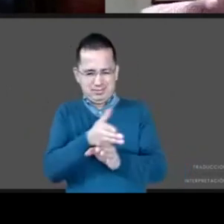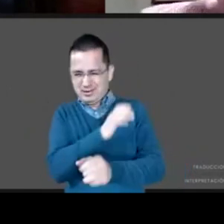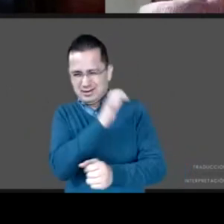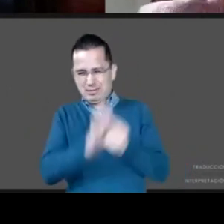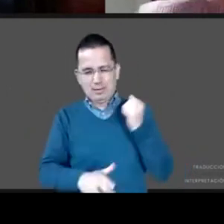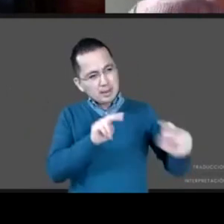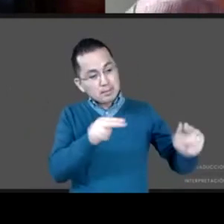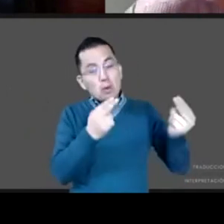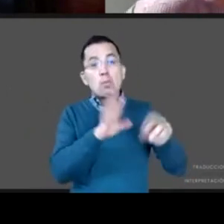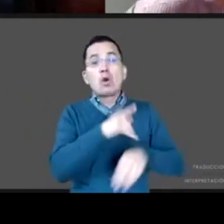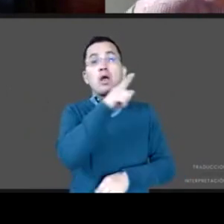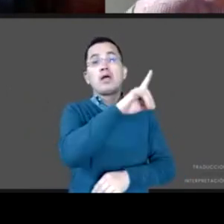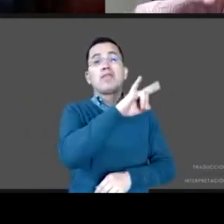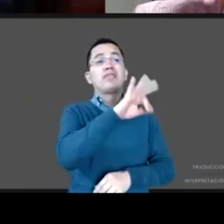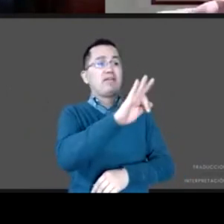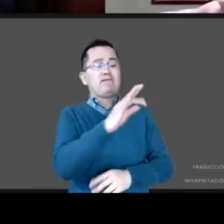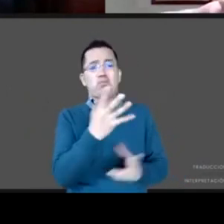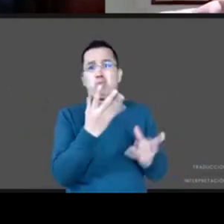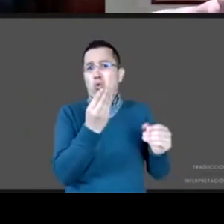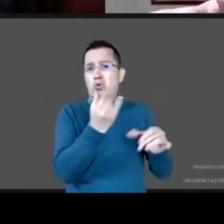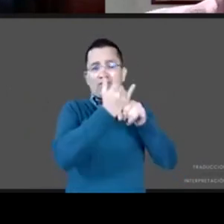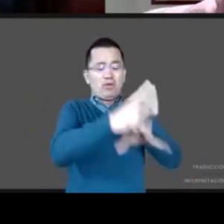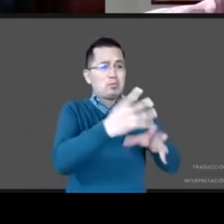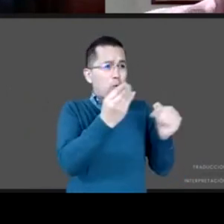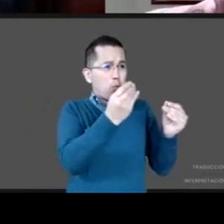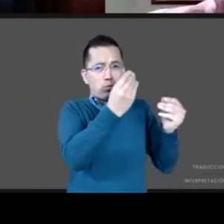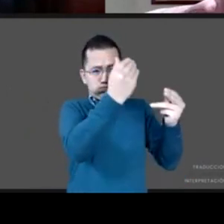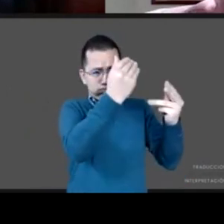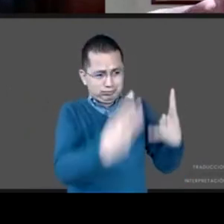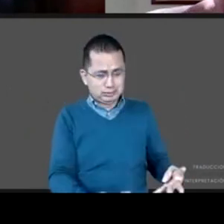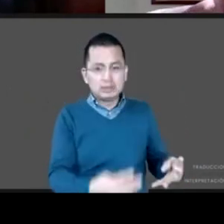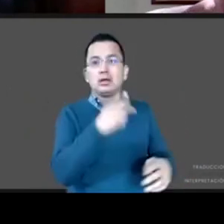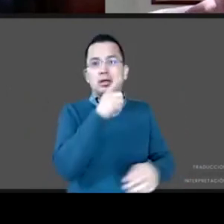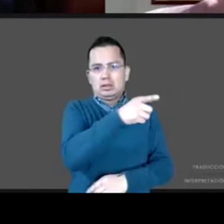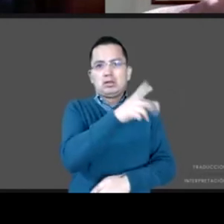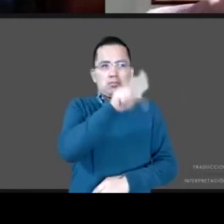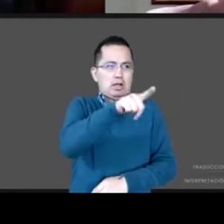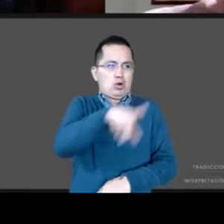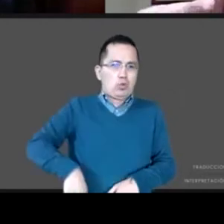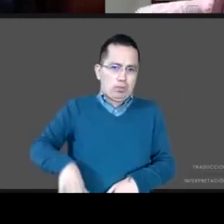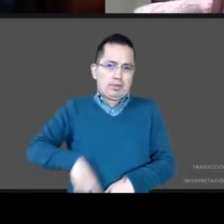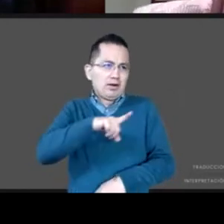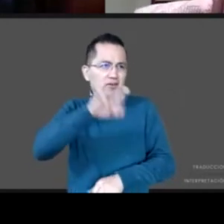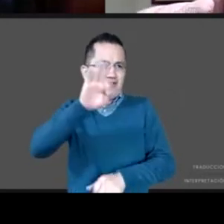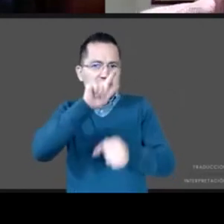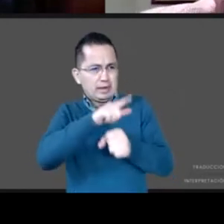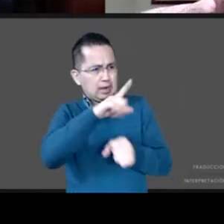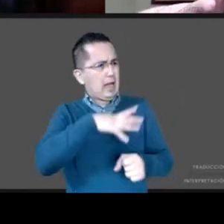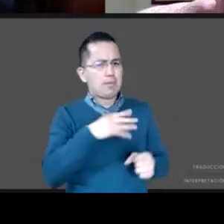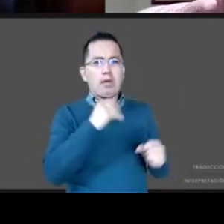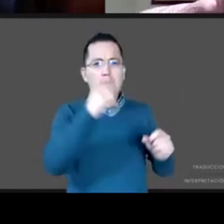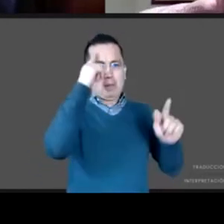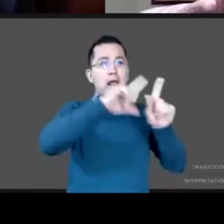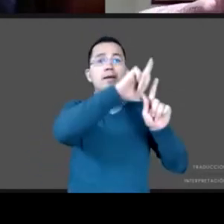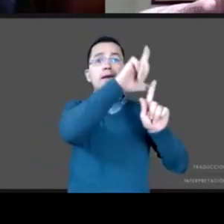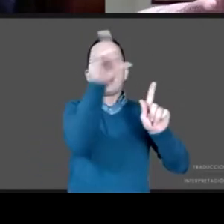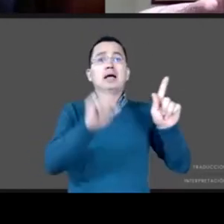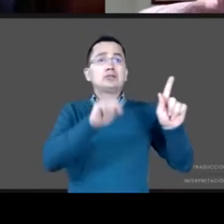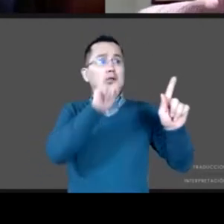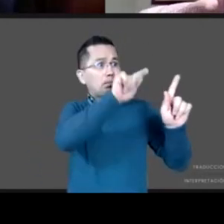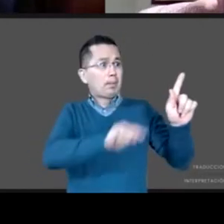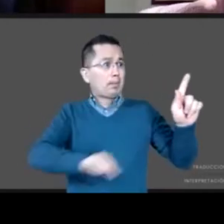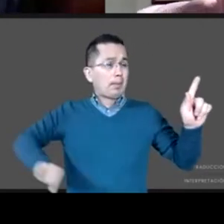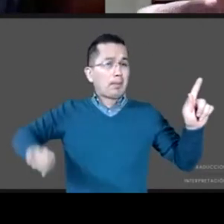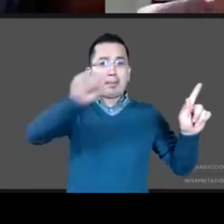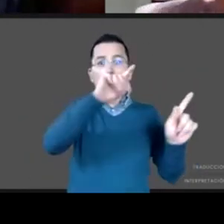información, digamos que es de las pocas dependencias federales que cuentan todavía con representación en todas las entidades del país. Me parece que ambos